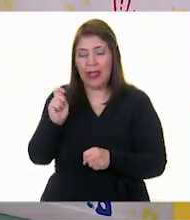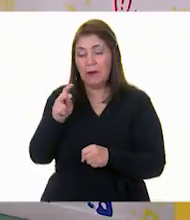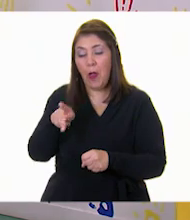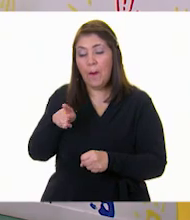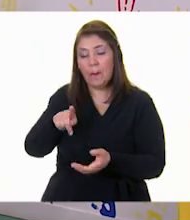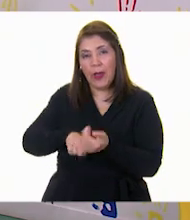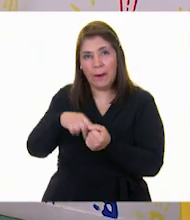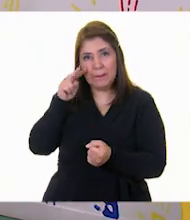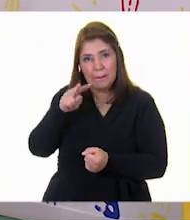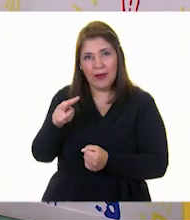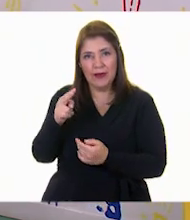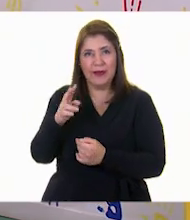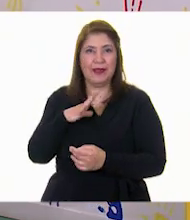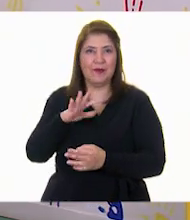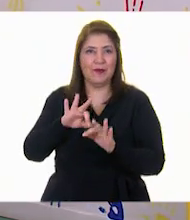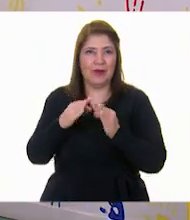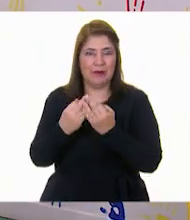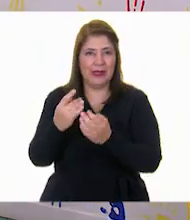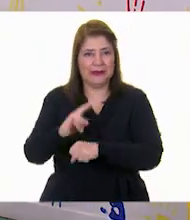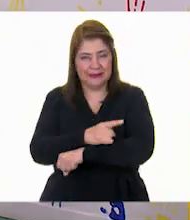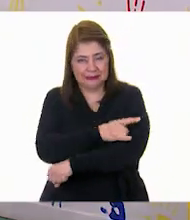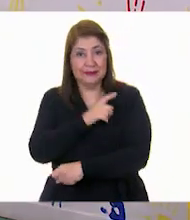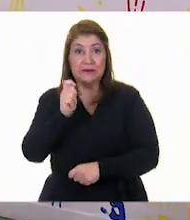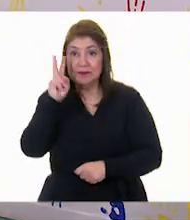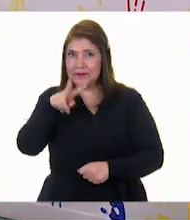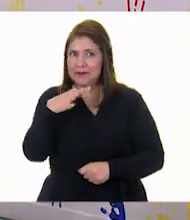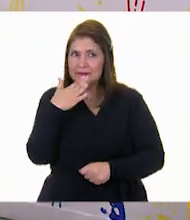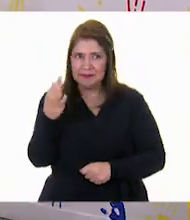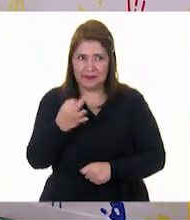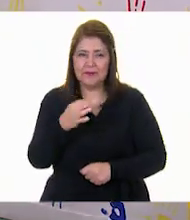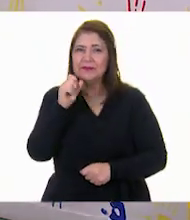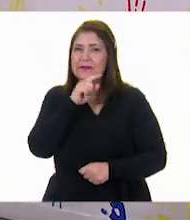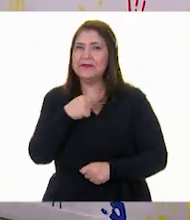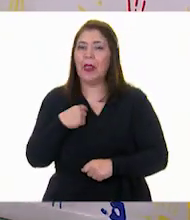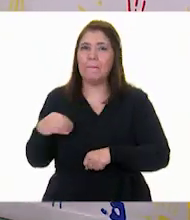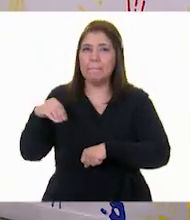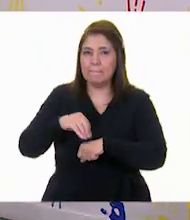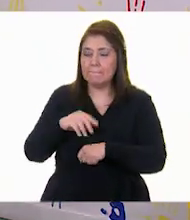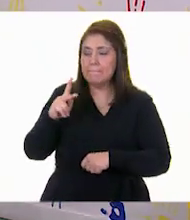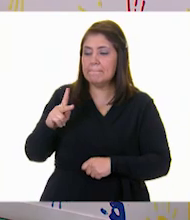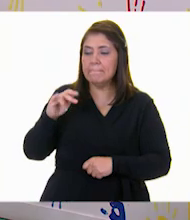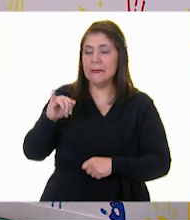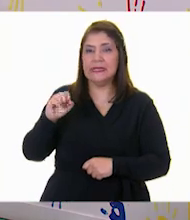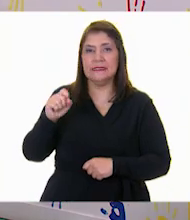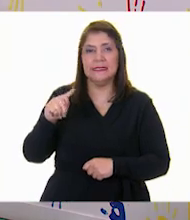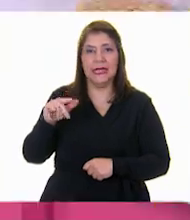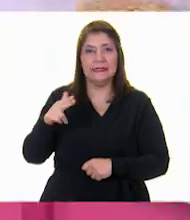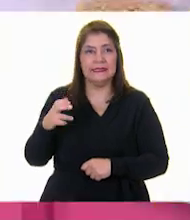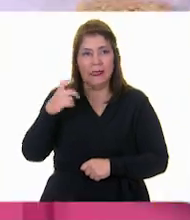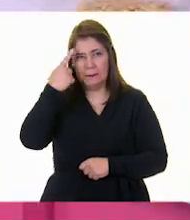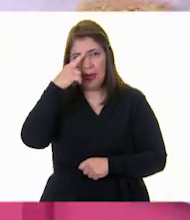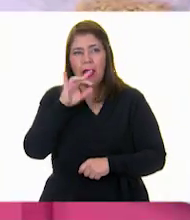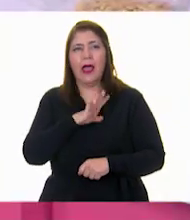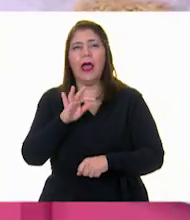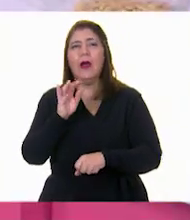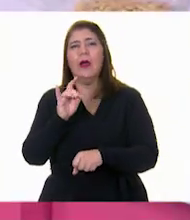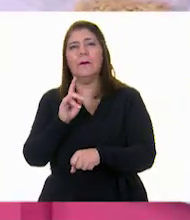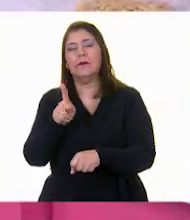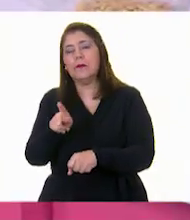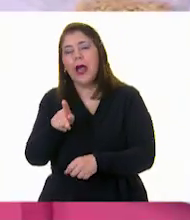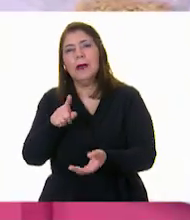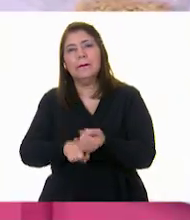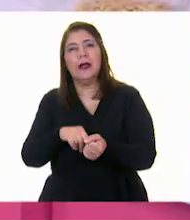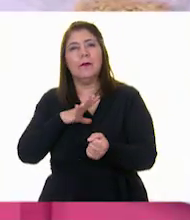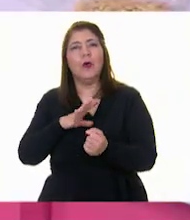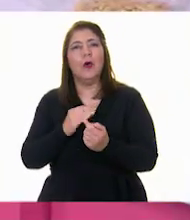muy deliciosas. También le puse pistaches para simular el pasto. Es un refrigerio